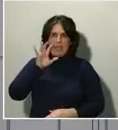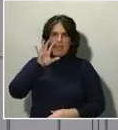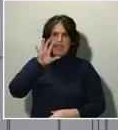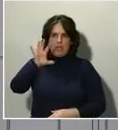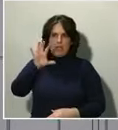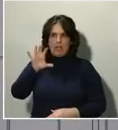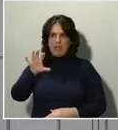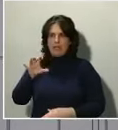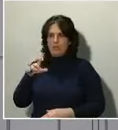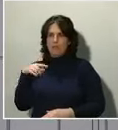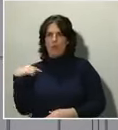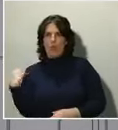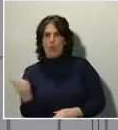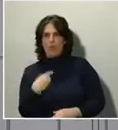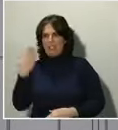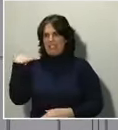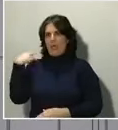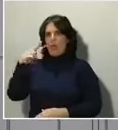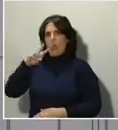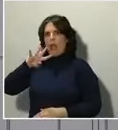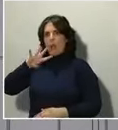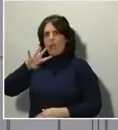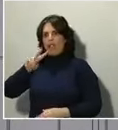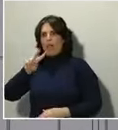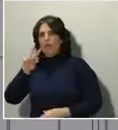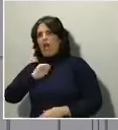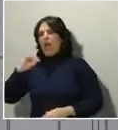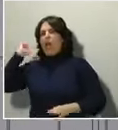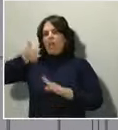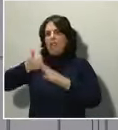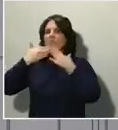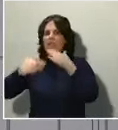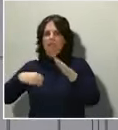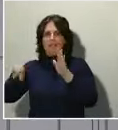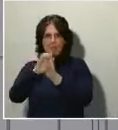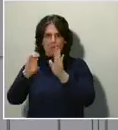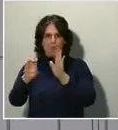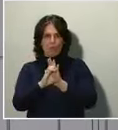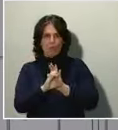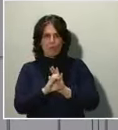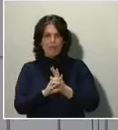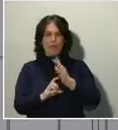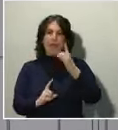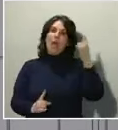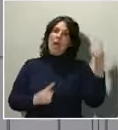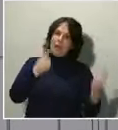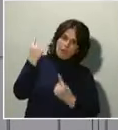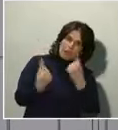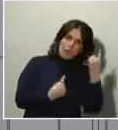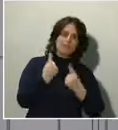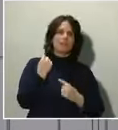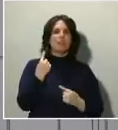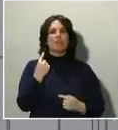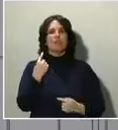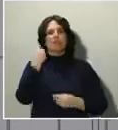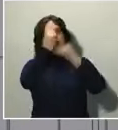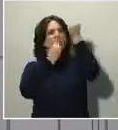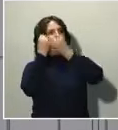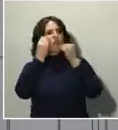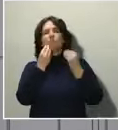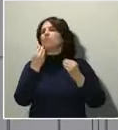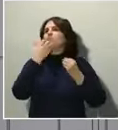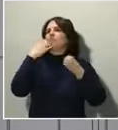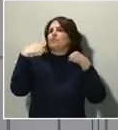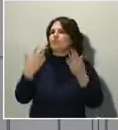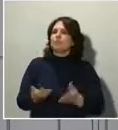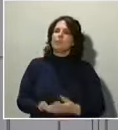hace 42 años, gracias a nuestra Constitución. Hay veces que se plantea, si, por ejemplo, se ha actuado tarde o no se ha